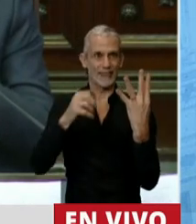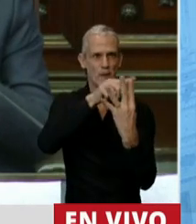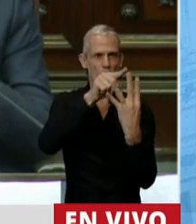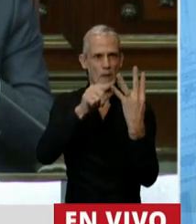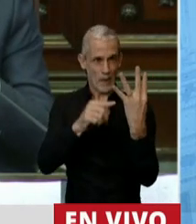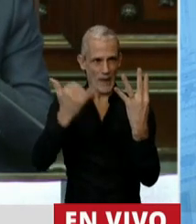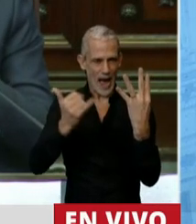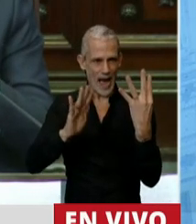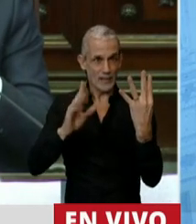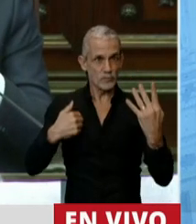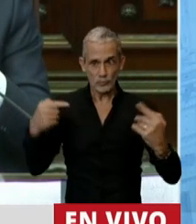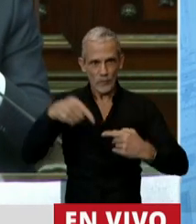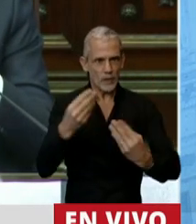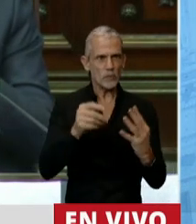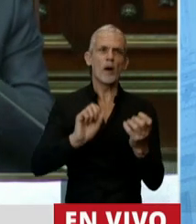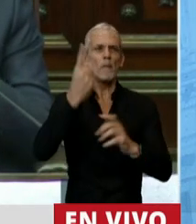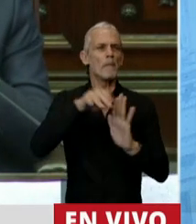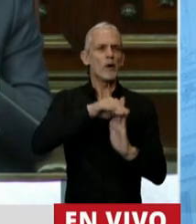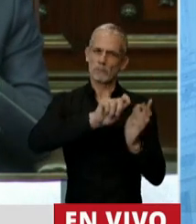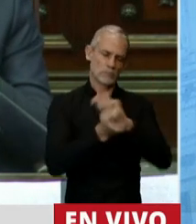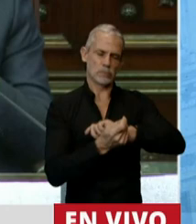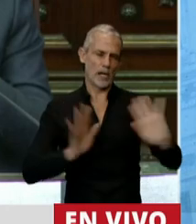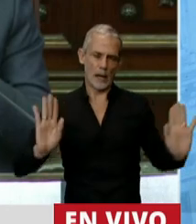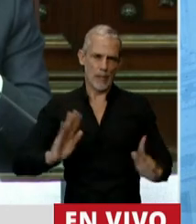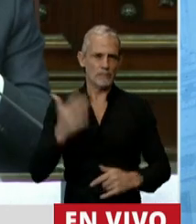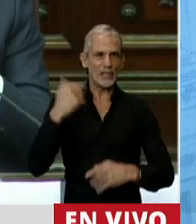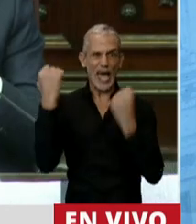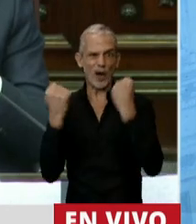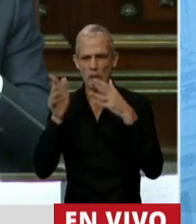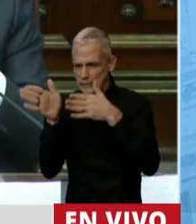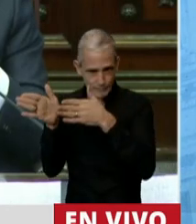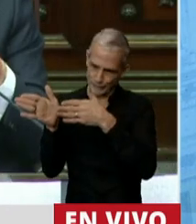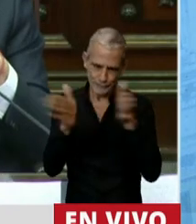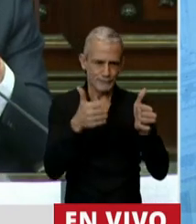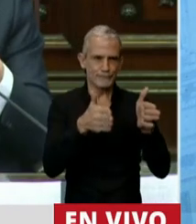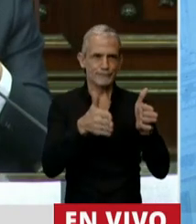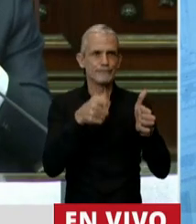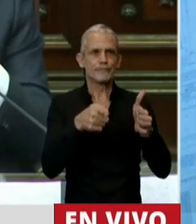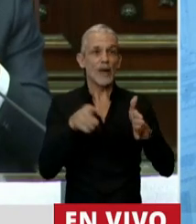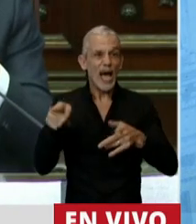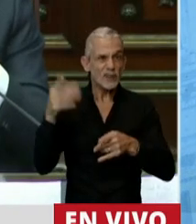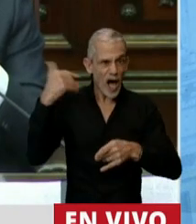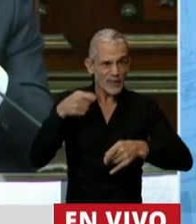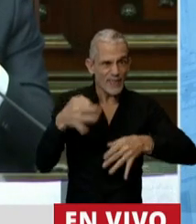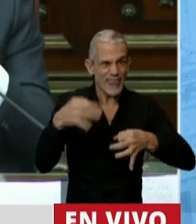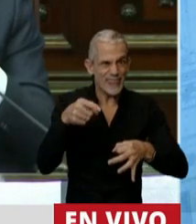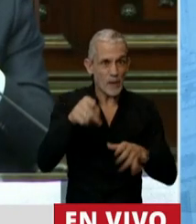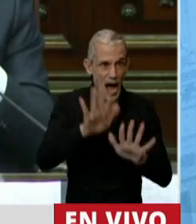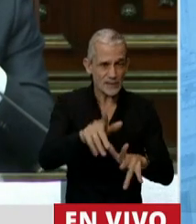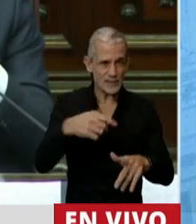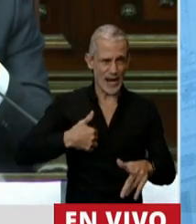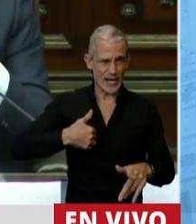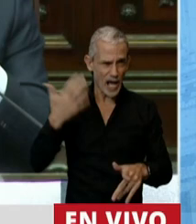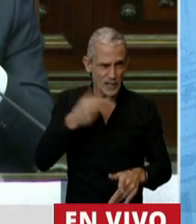Y sí, vinimos a cambiar las prioridades. Porque recién decían, bueno, esto se tiene que hacer. No, esto no se hacía en la Argentina.